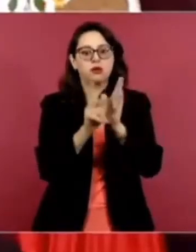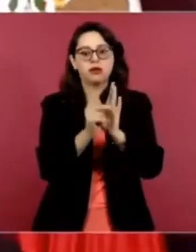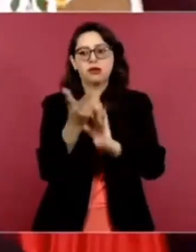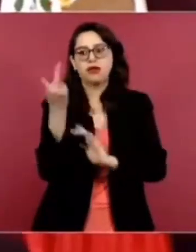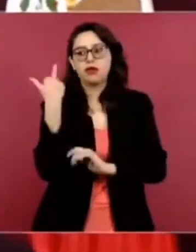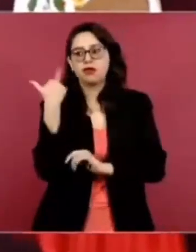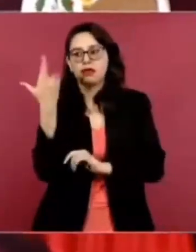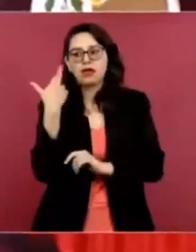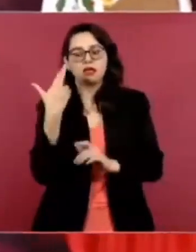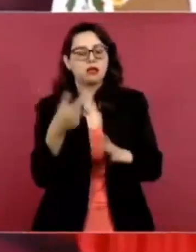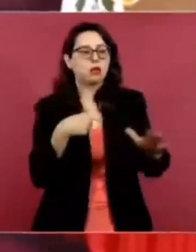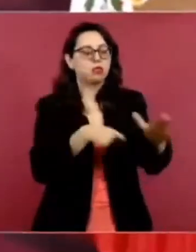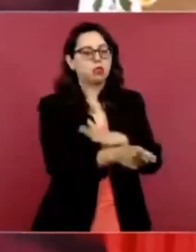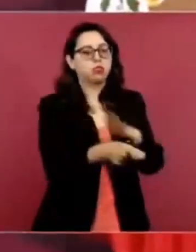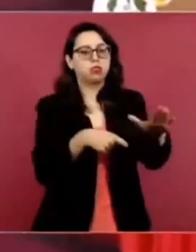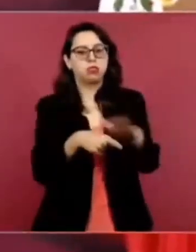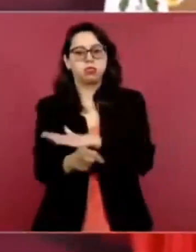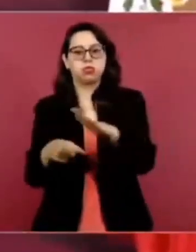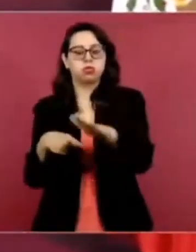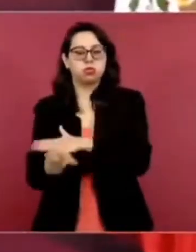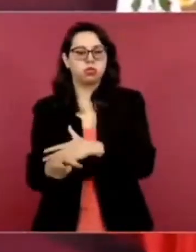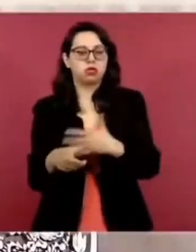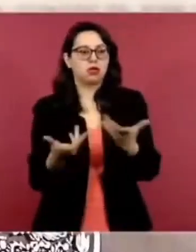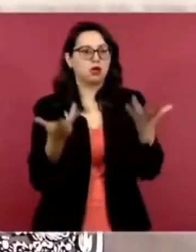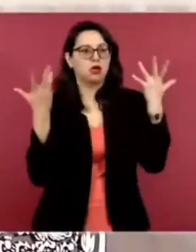son sus protectores, defensores.